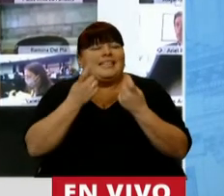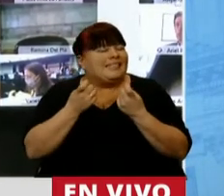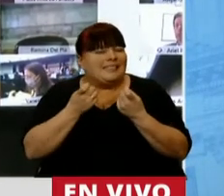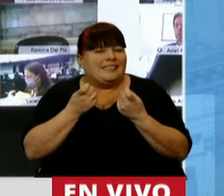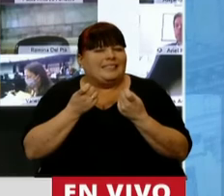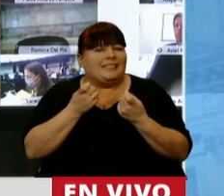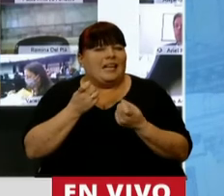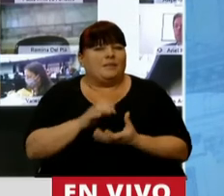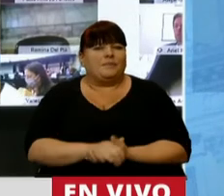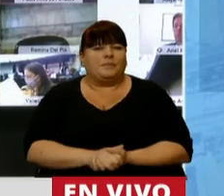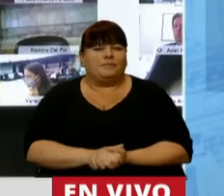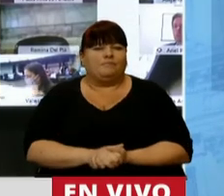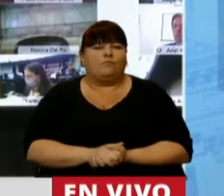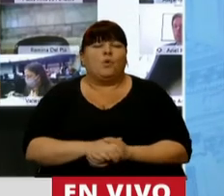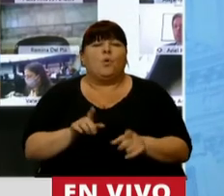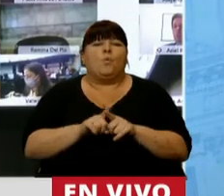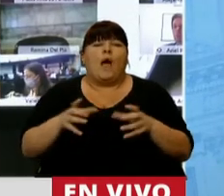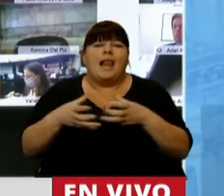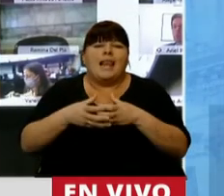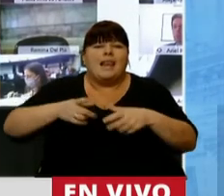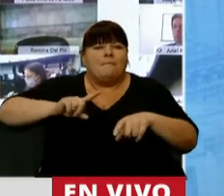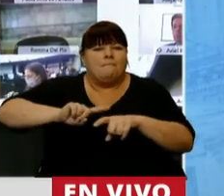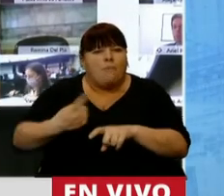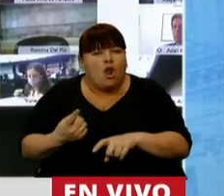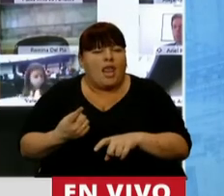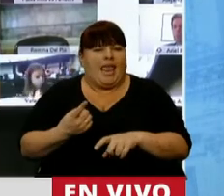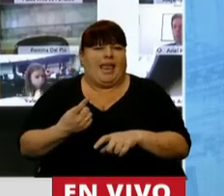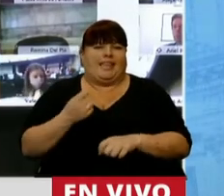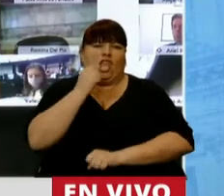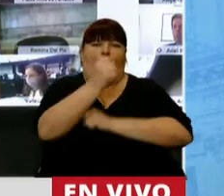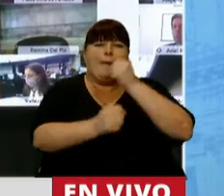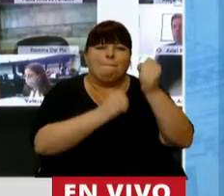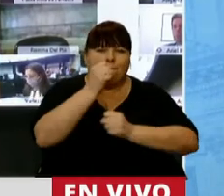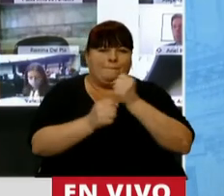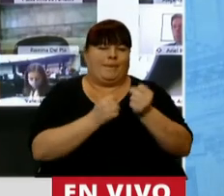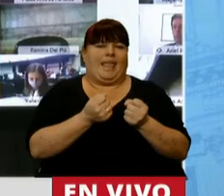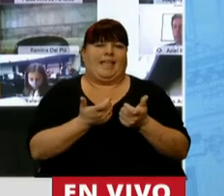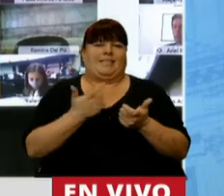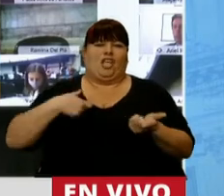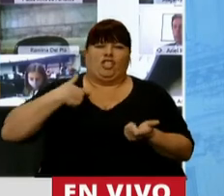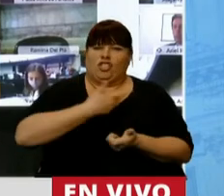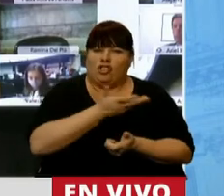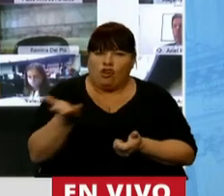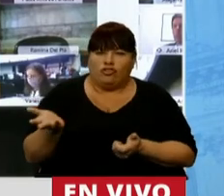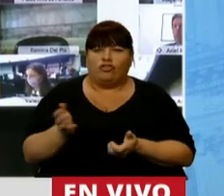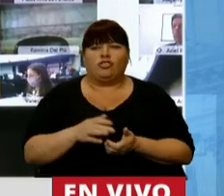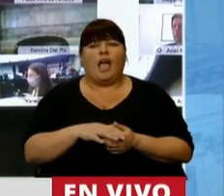señor presidente, una dirigencia política, empresarial, social,